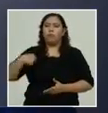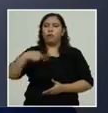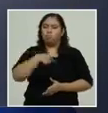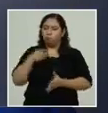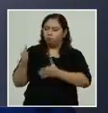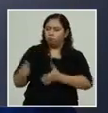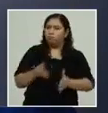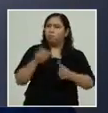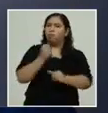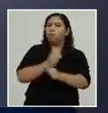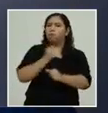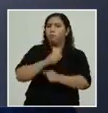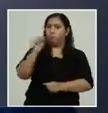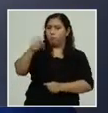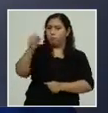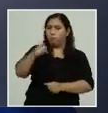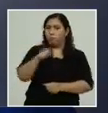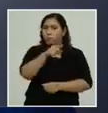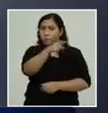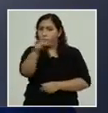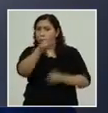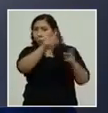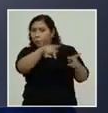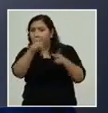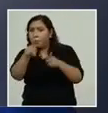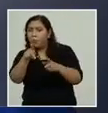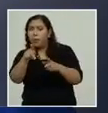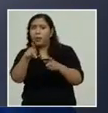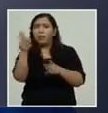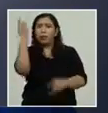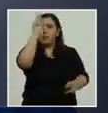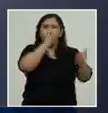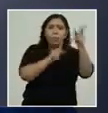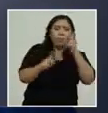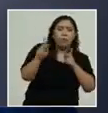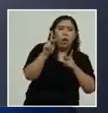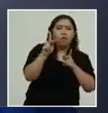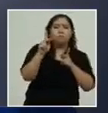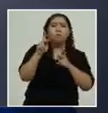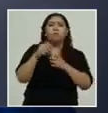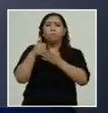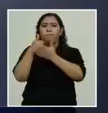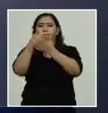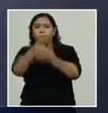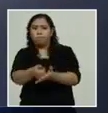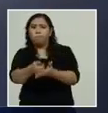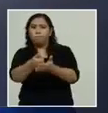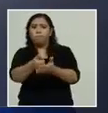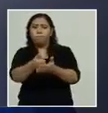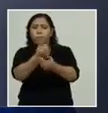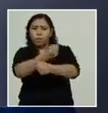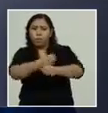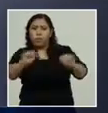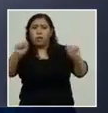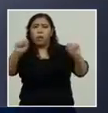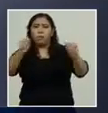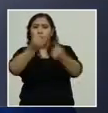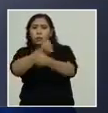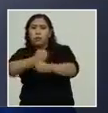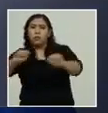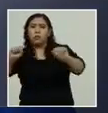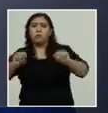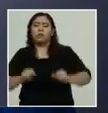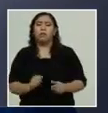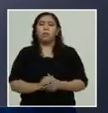poder rescatar esta población que en estos momentos se encuentra en esos lugares que lo estamos rescatando con lanchas